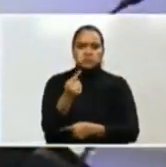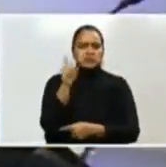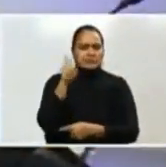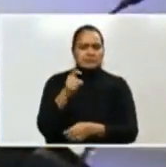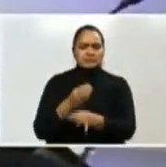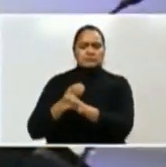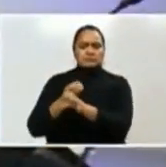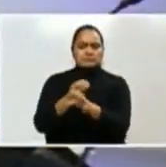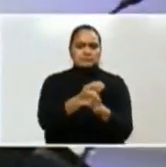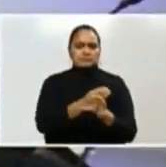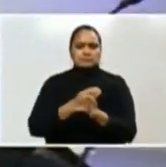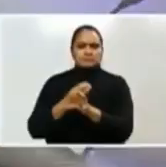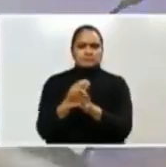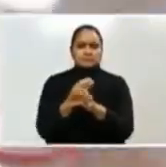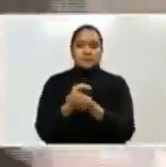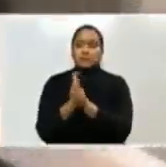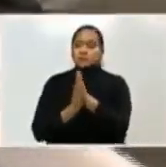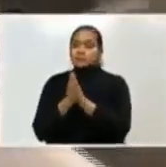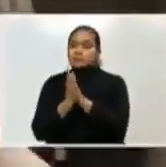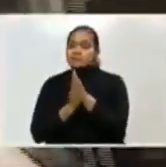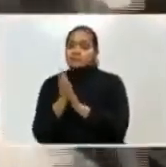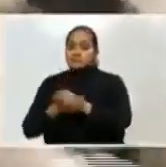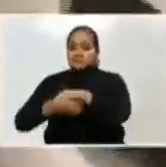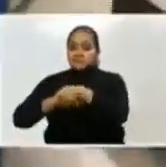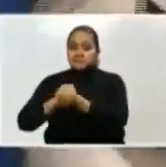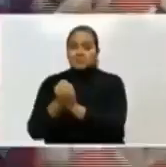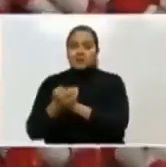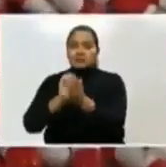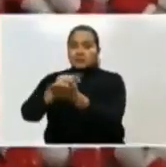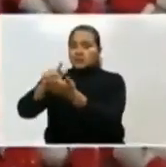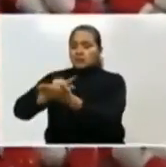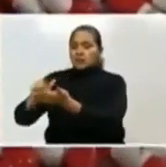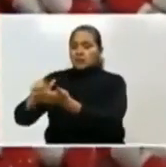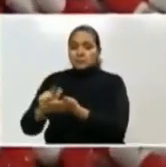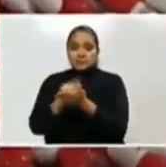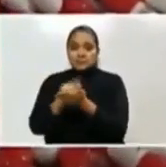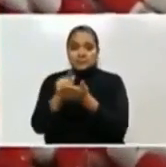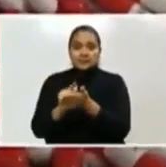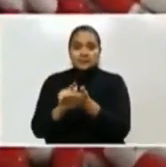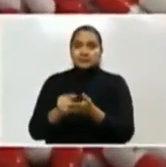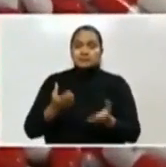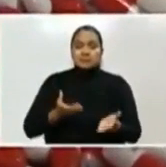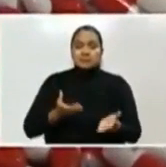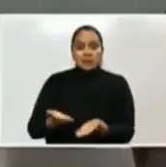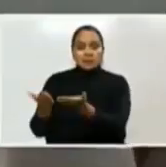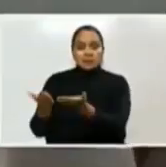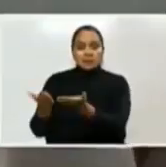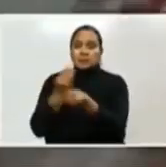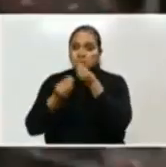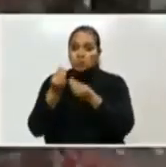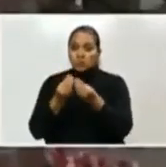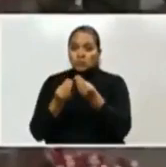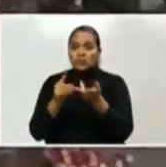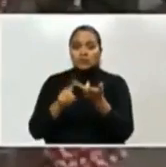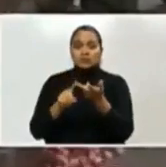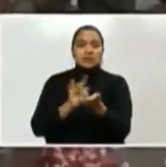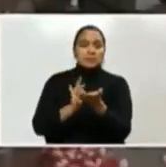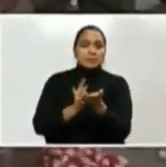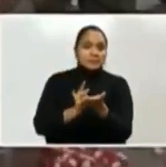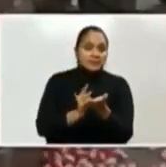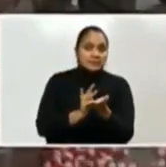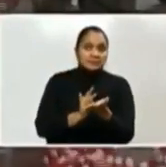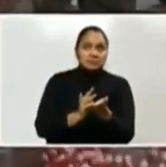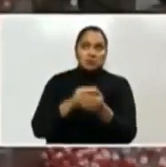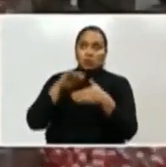sanitarias y en lo que respecta a la producción, transporte y despensación de medicamentos